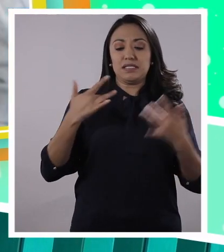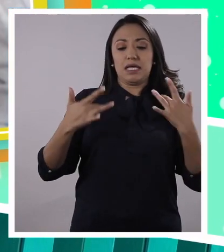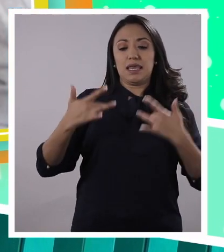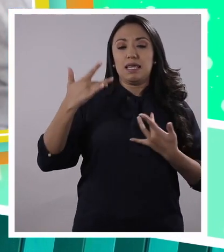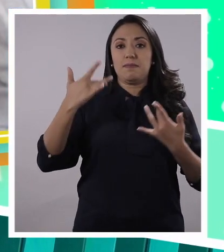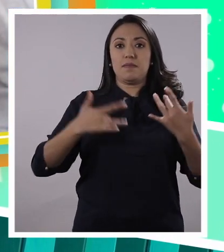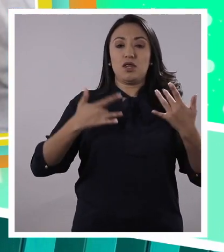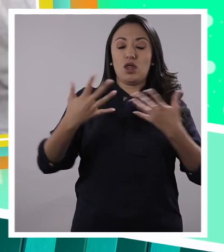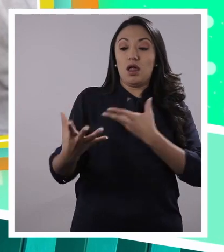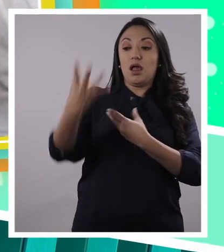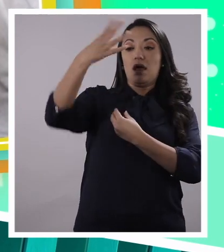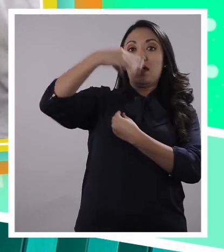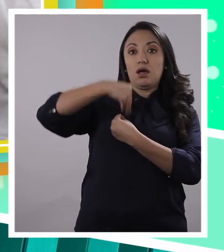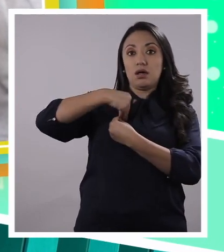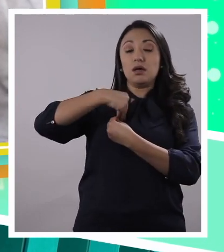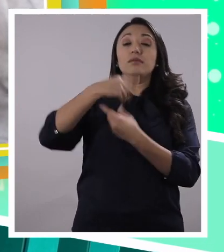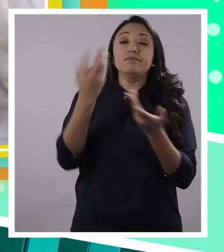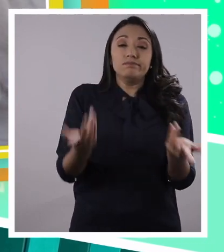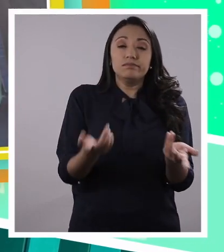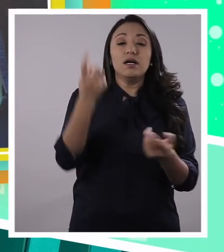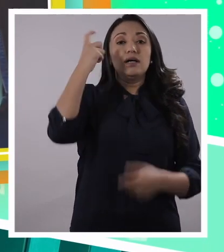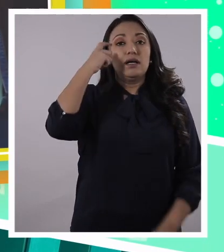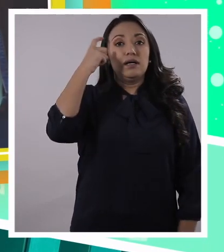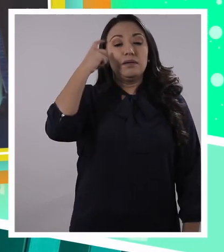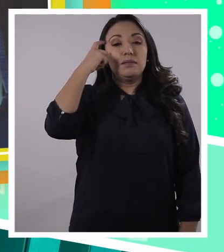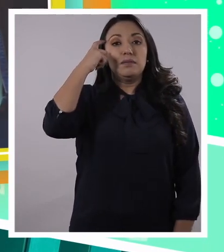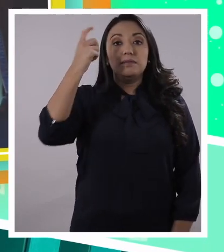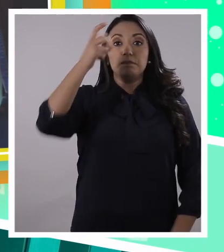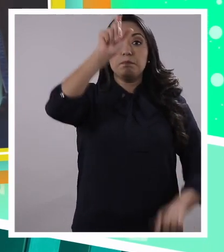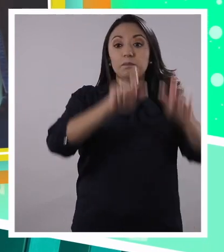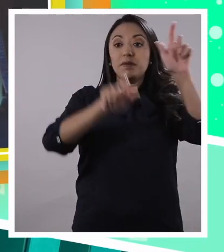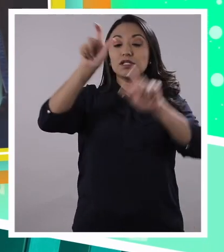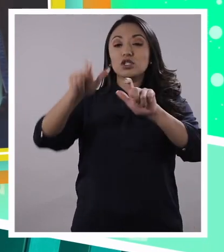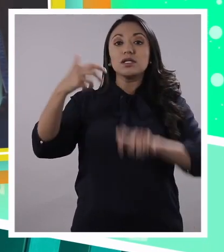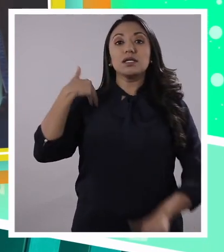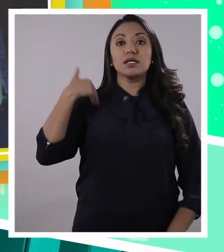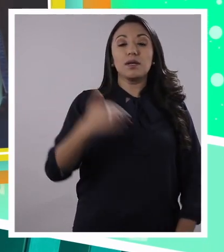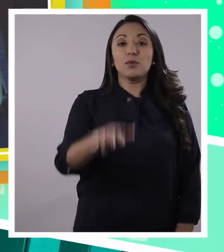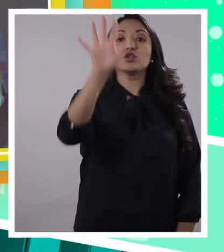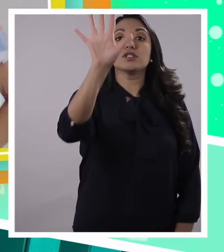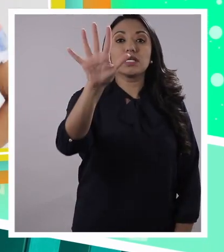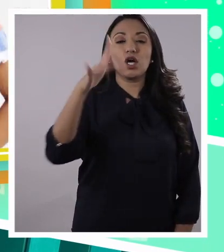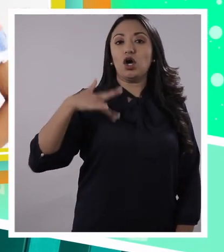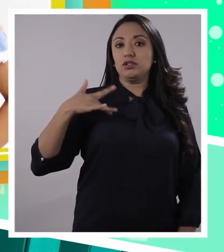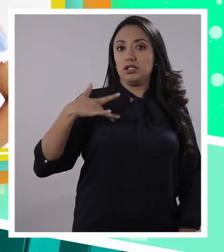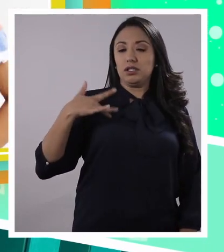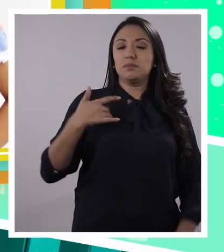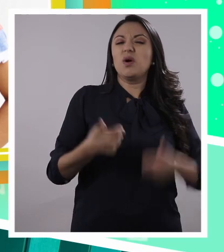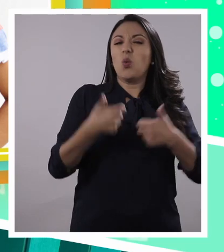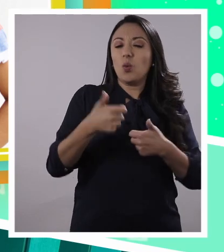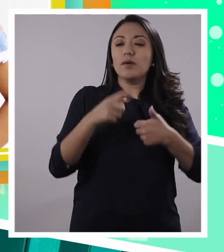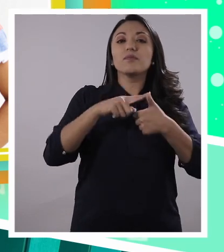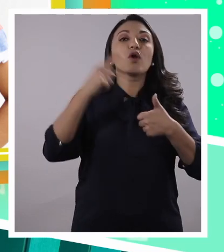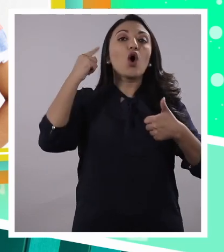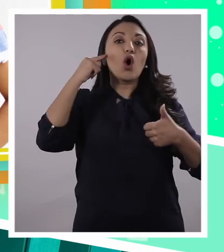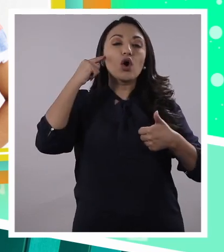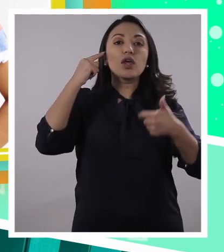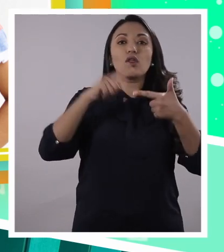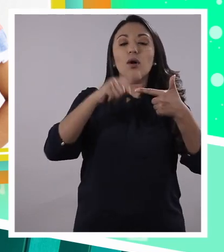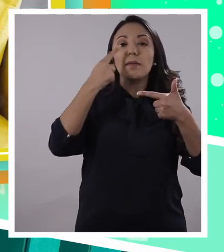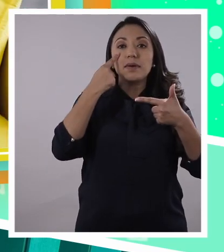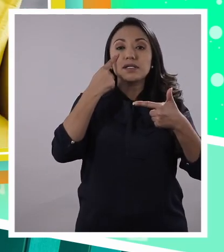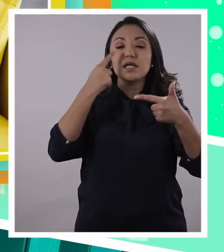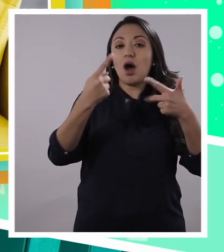sensaciones por medio de receptores. Por lo general, se consideran que los seres humanos contamos con cinco sentidos, los cuales son